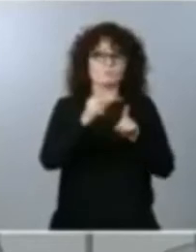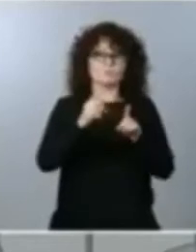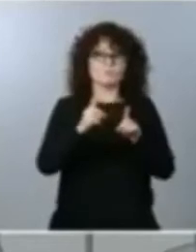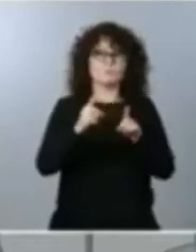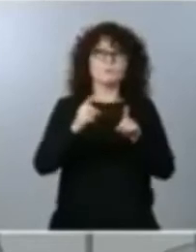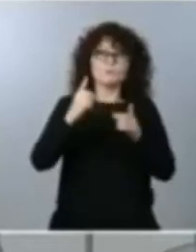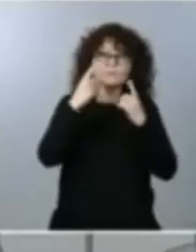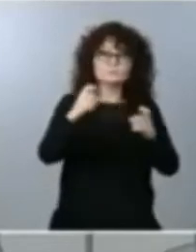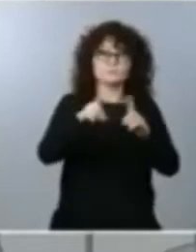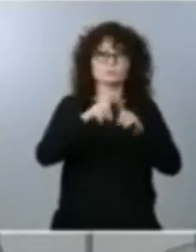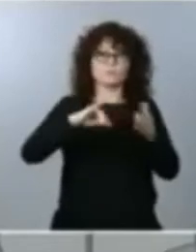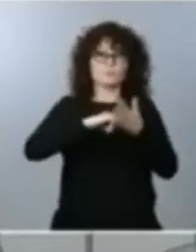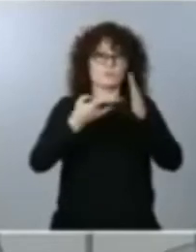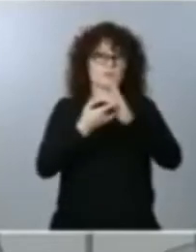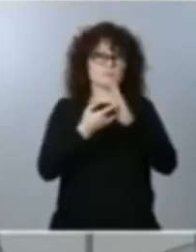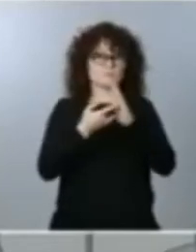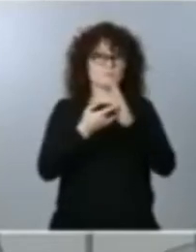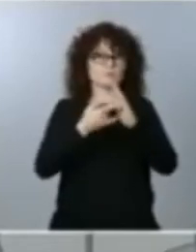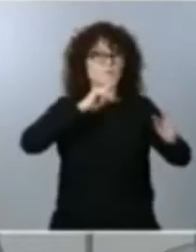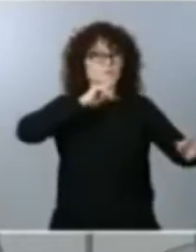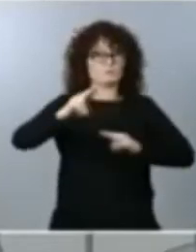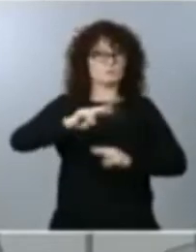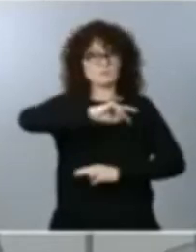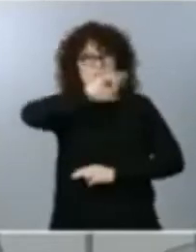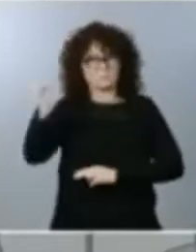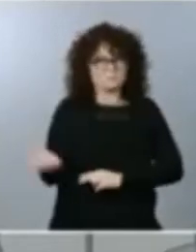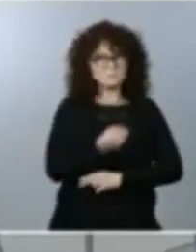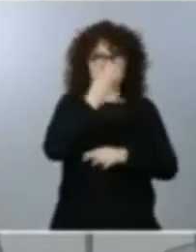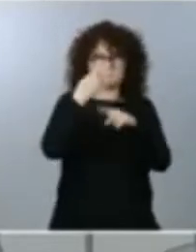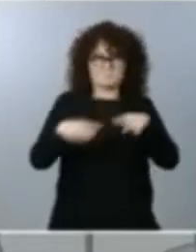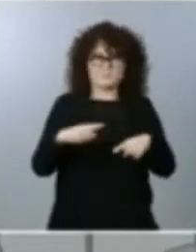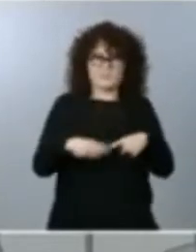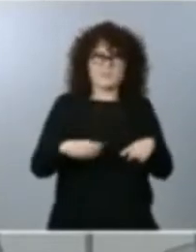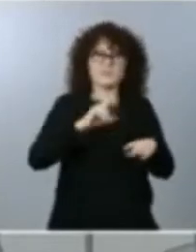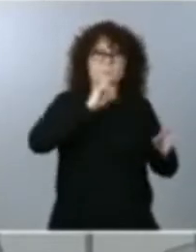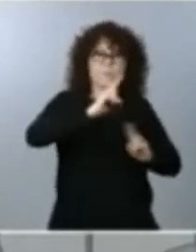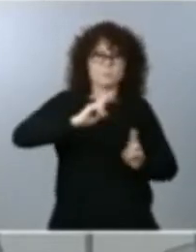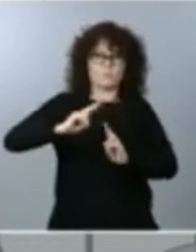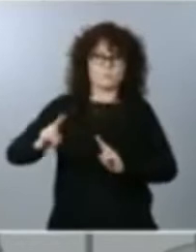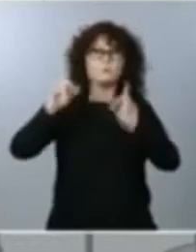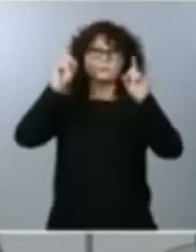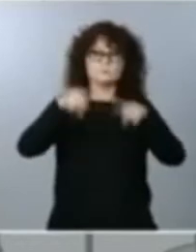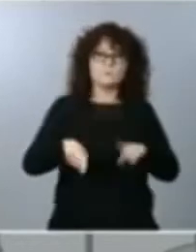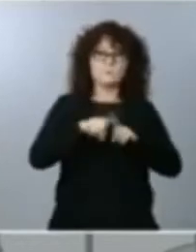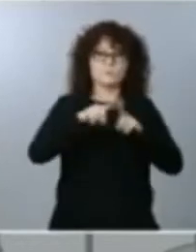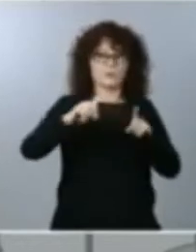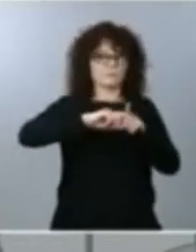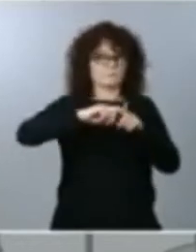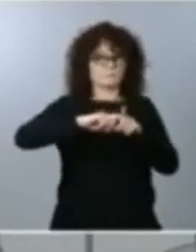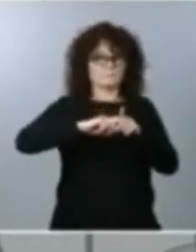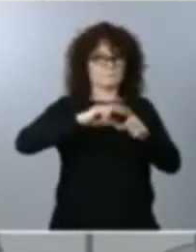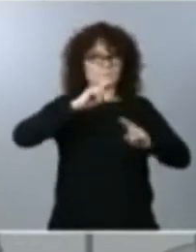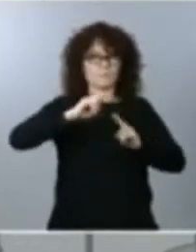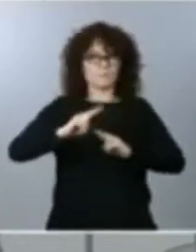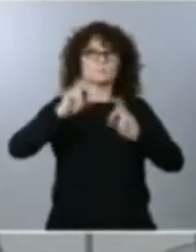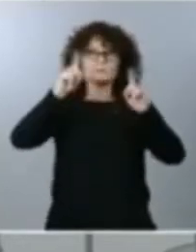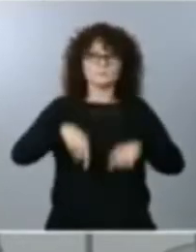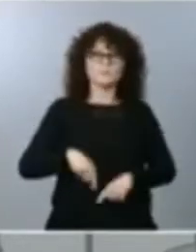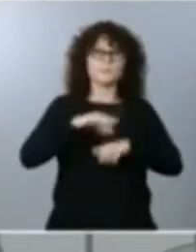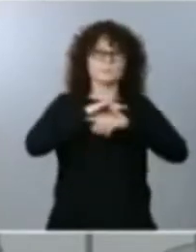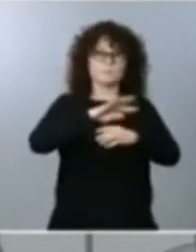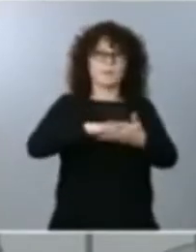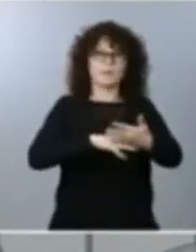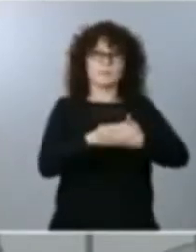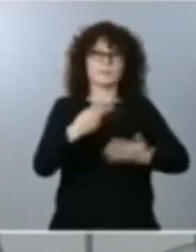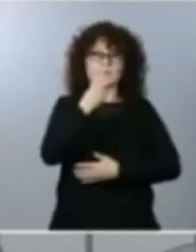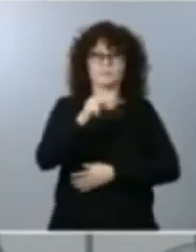respuesta multilateral. Por tanto, el multilateralismo, los principios también vinculados con la Agenda 2030 para hacer frente a los